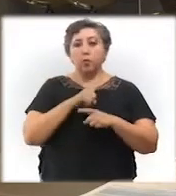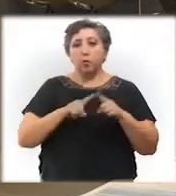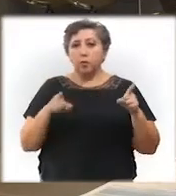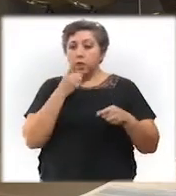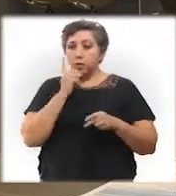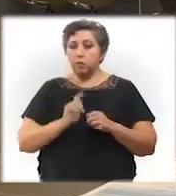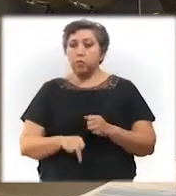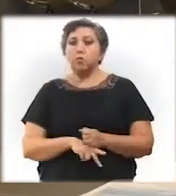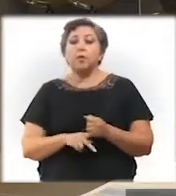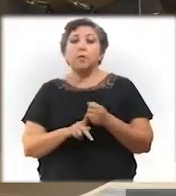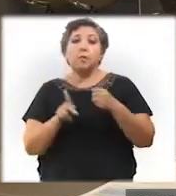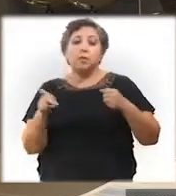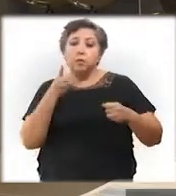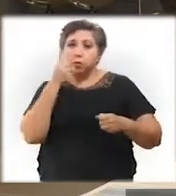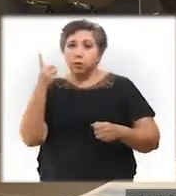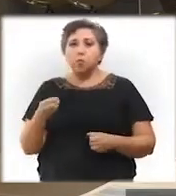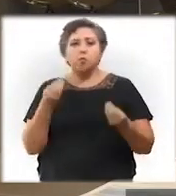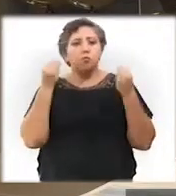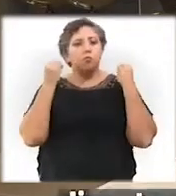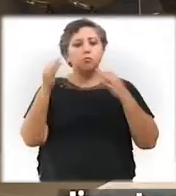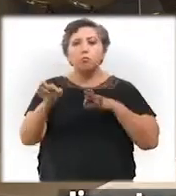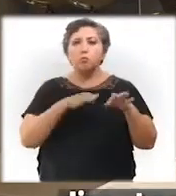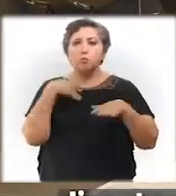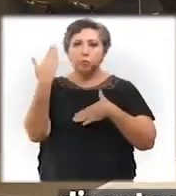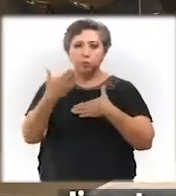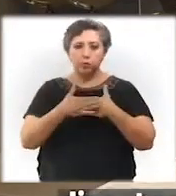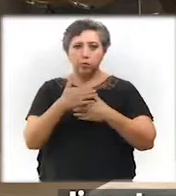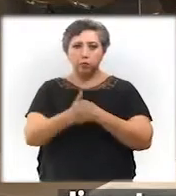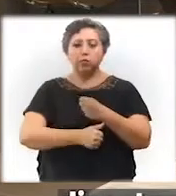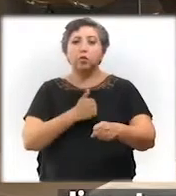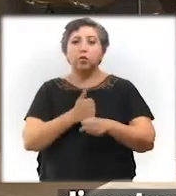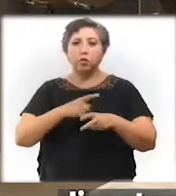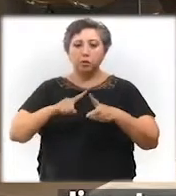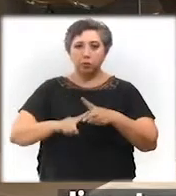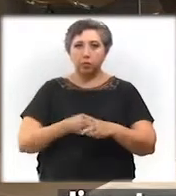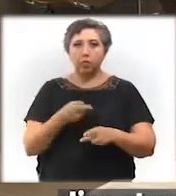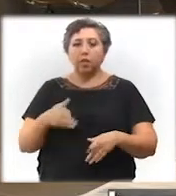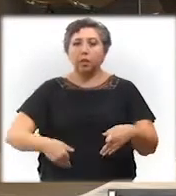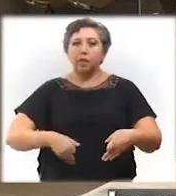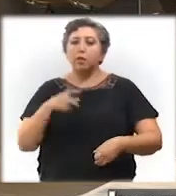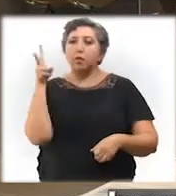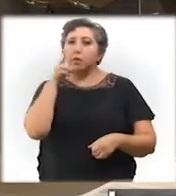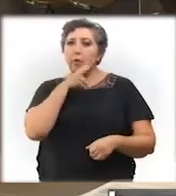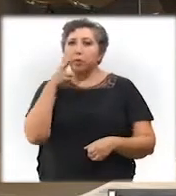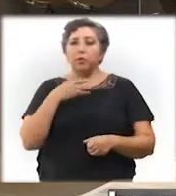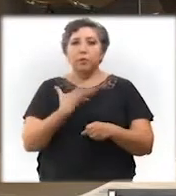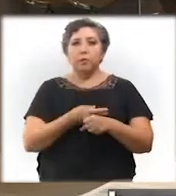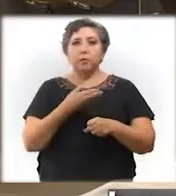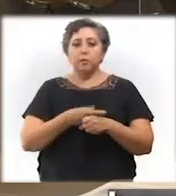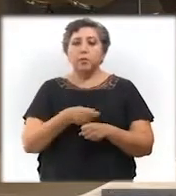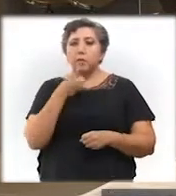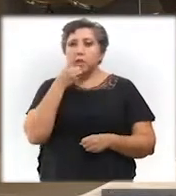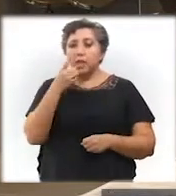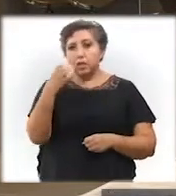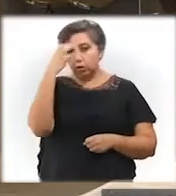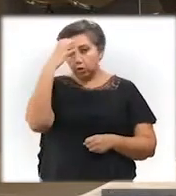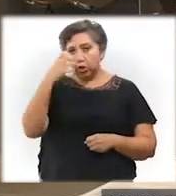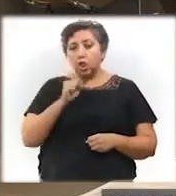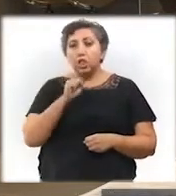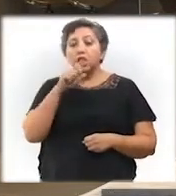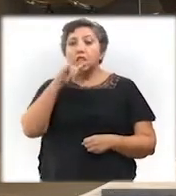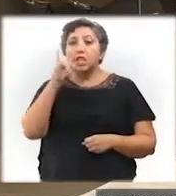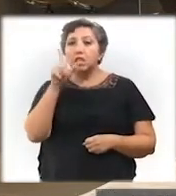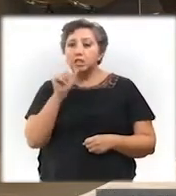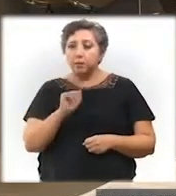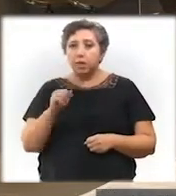y muchas más inversiones que van a crear miles de empleos directos e indirectos en los próximos años. Inauguramos el Teatro de Valladolid, remodelamos el